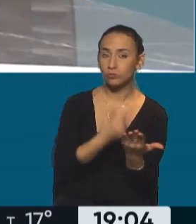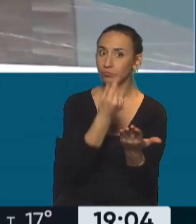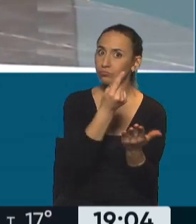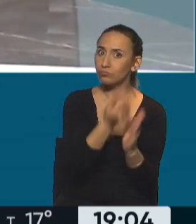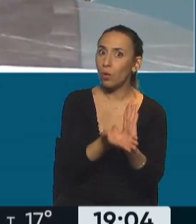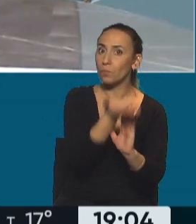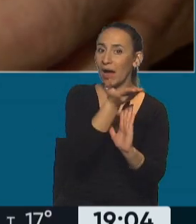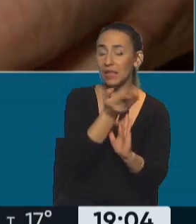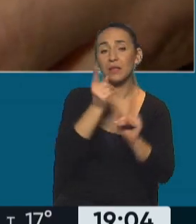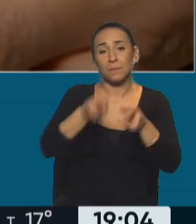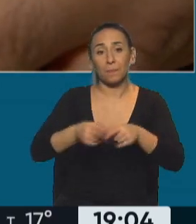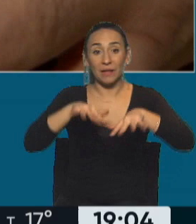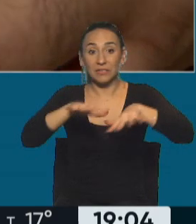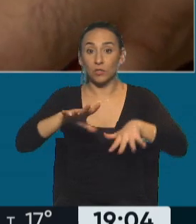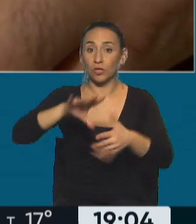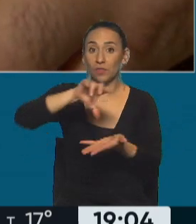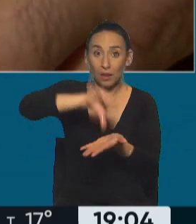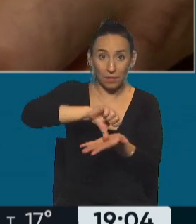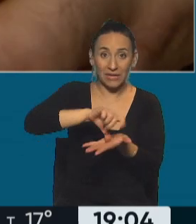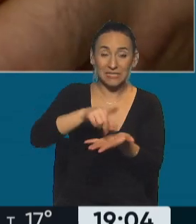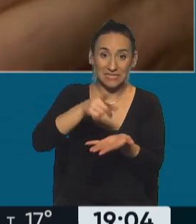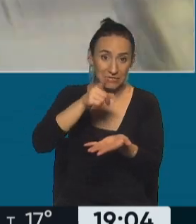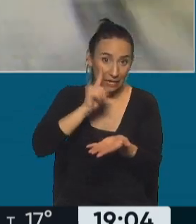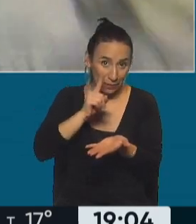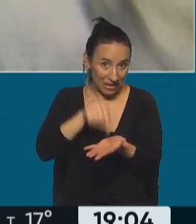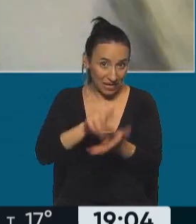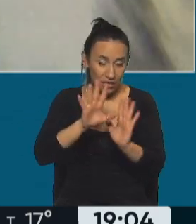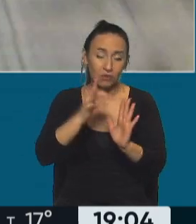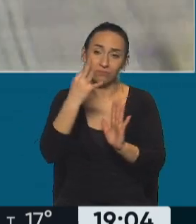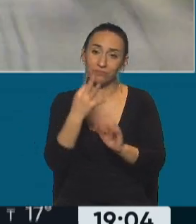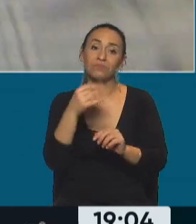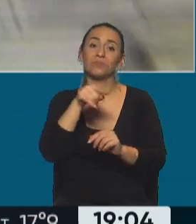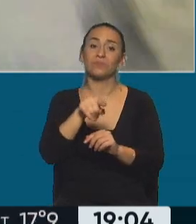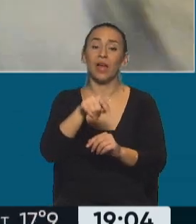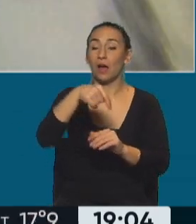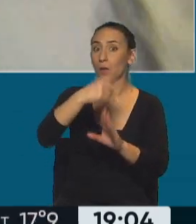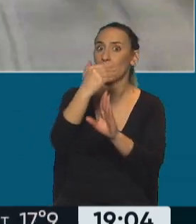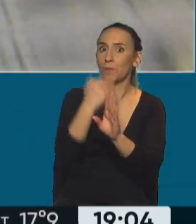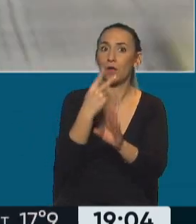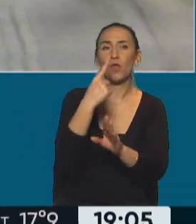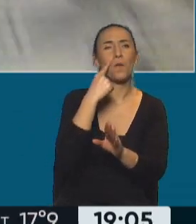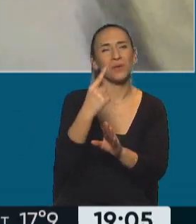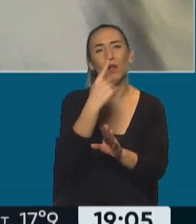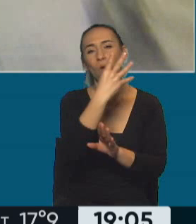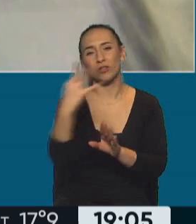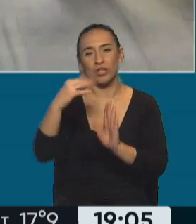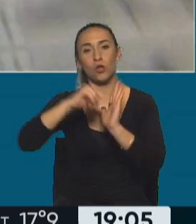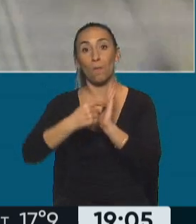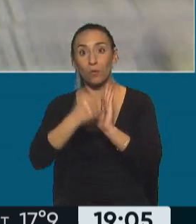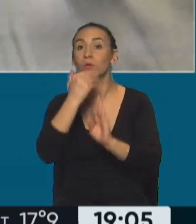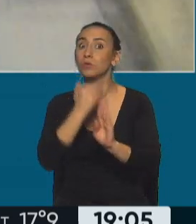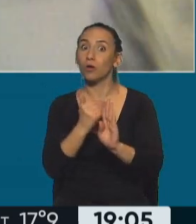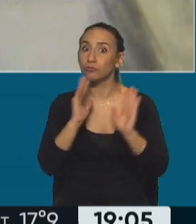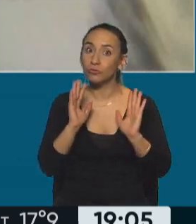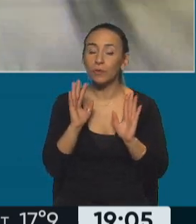país. El riesgo país de 2.900 puntos ahora está por debajo de los 2.400. Bueno, hay toda una movida interesante.